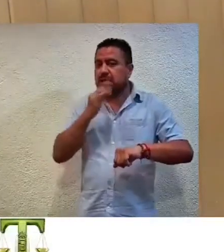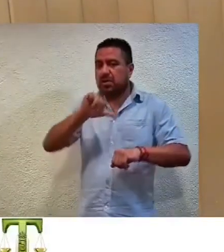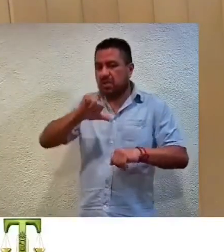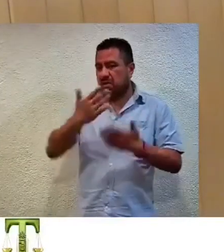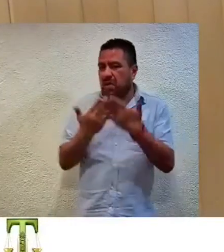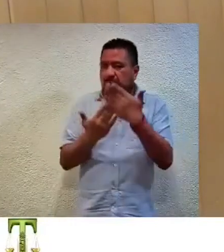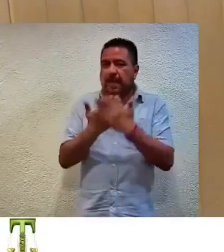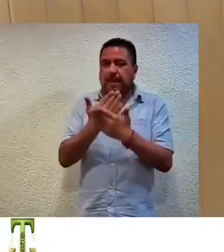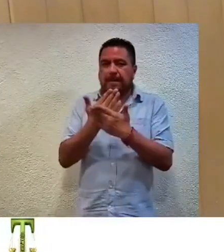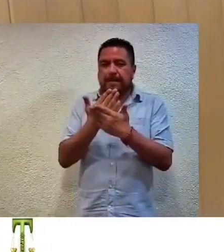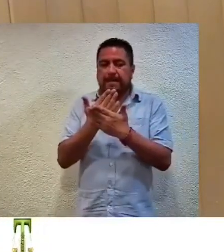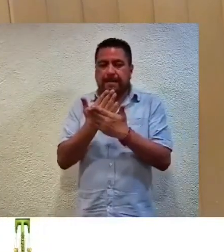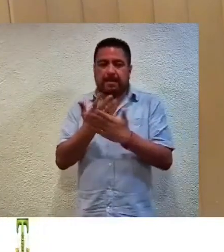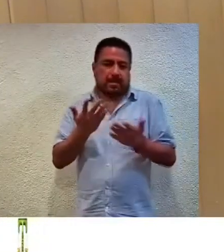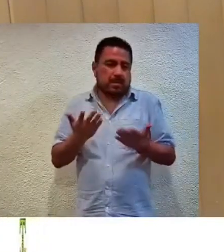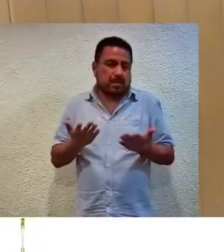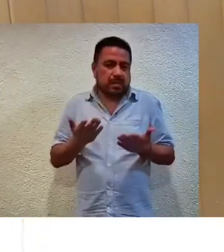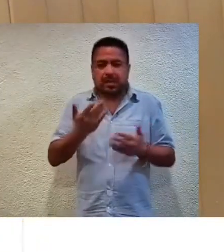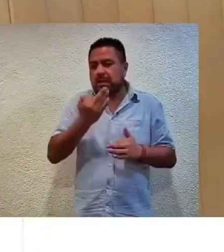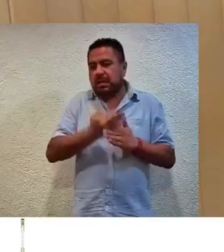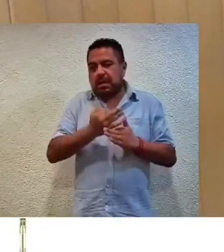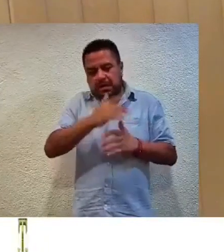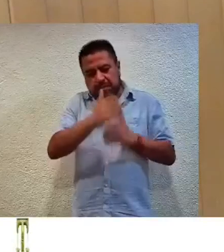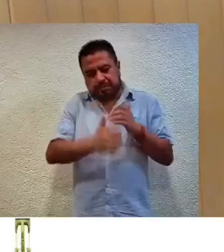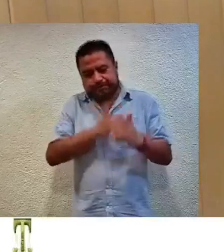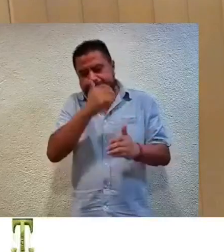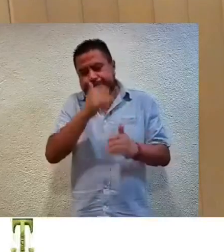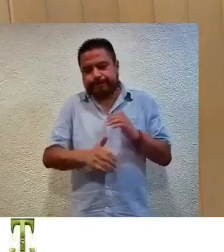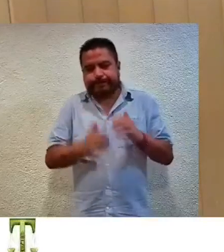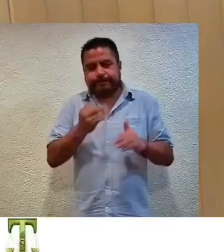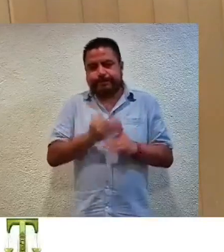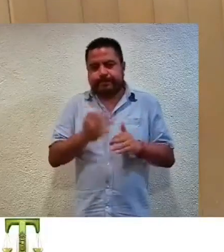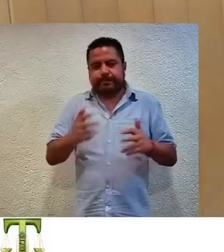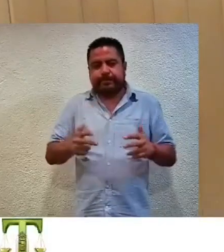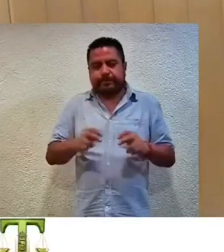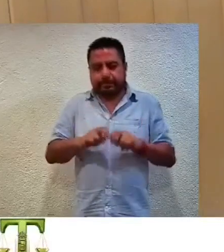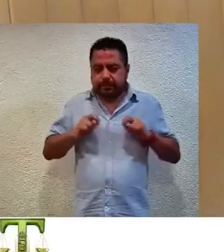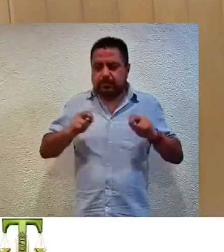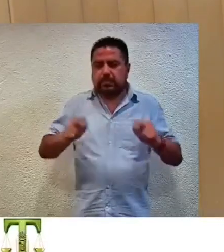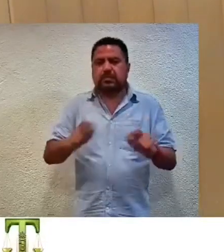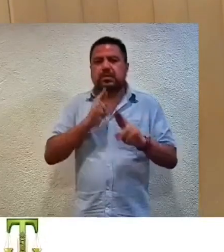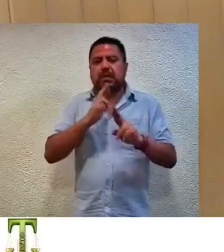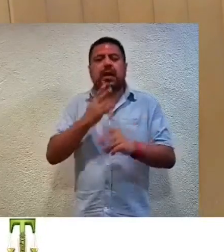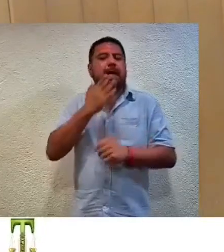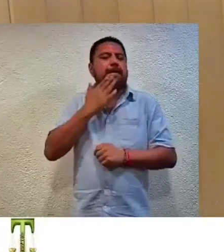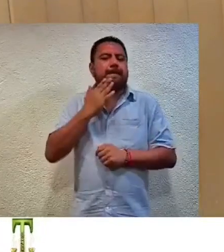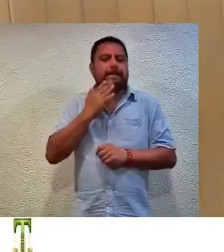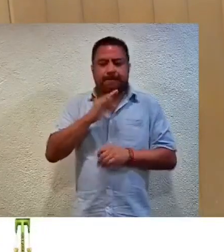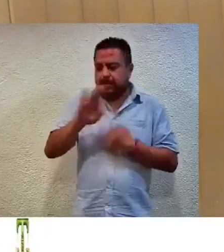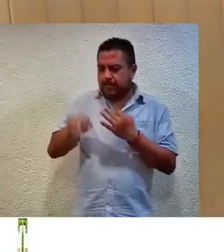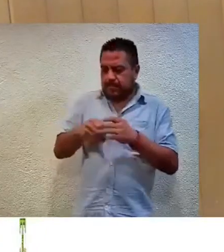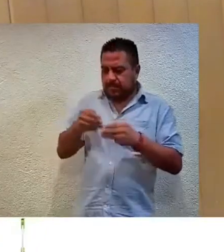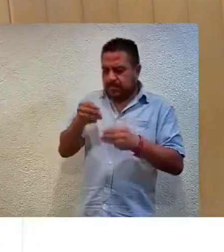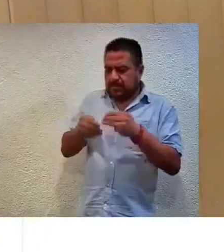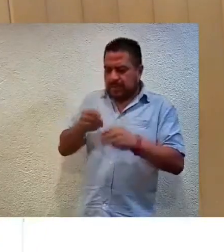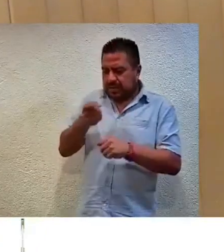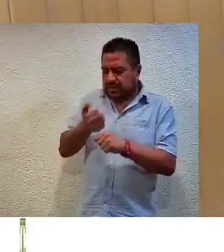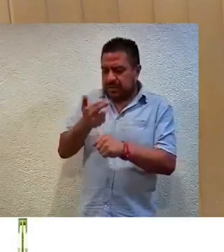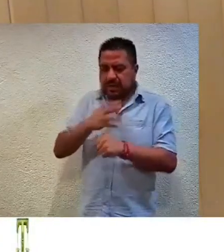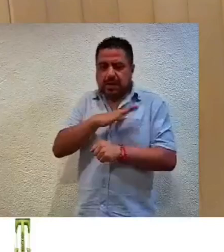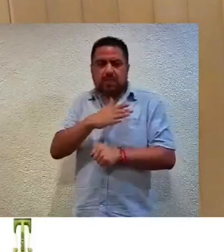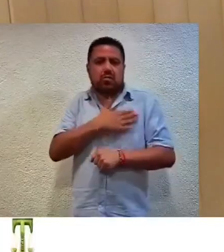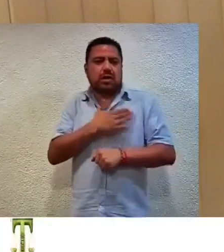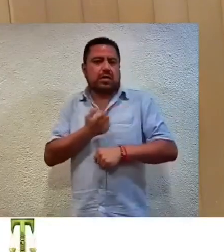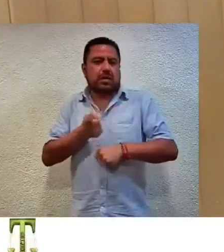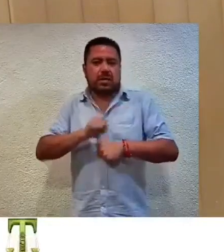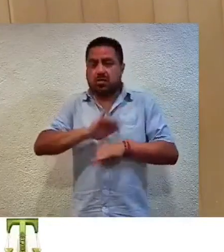del día de la fecha se declara concluida la presente sesión de resolución muy amables magistrada secretaria general buen día a todas